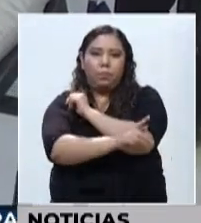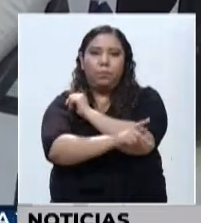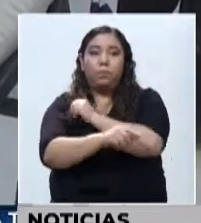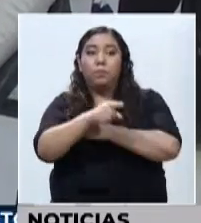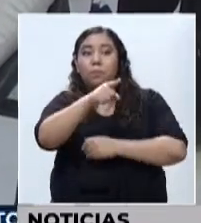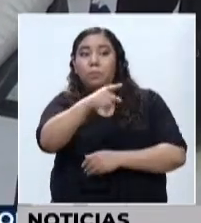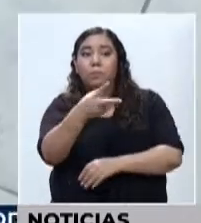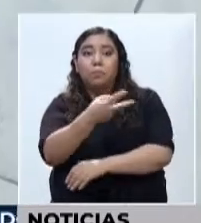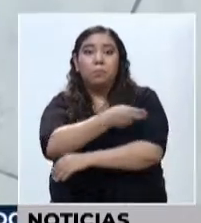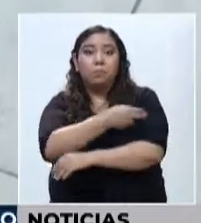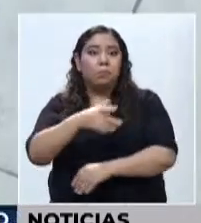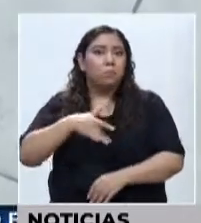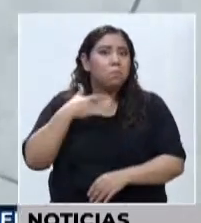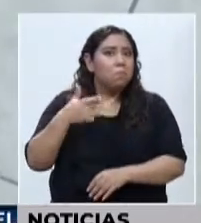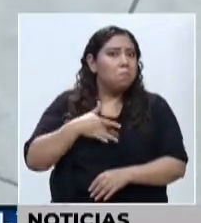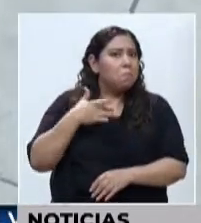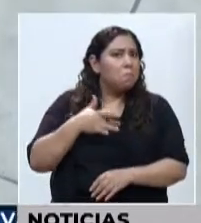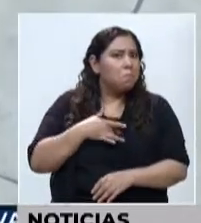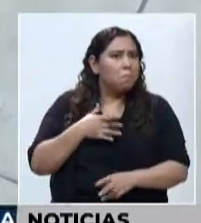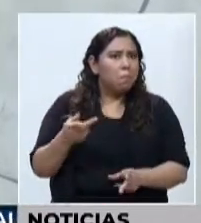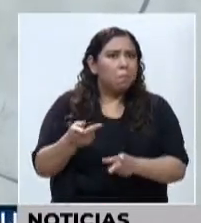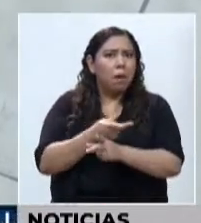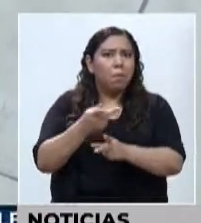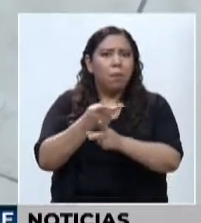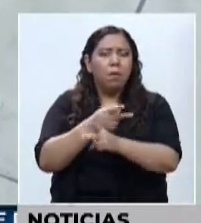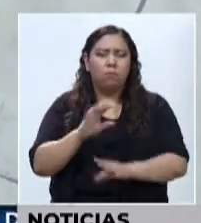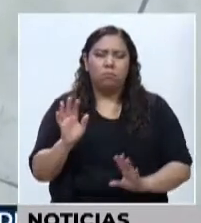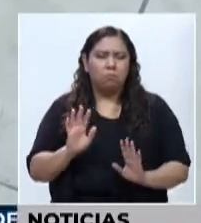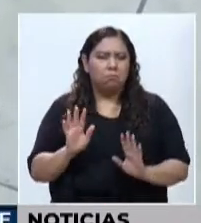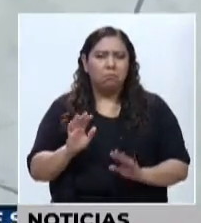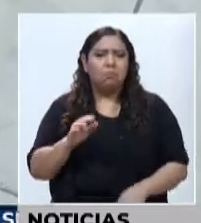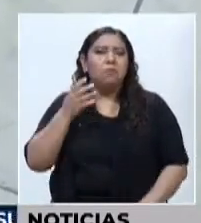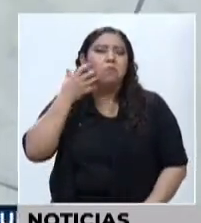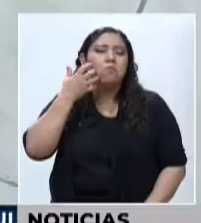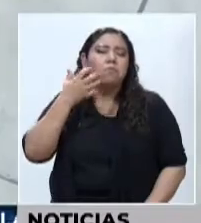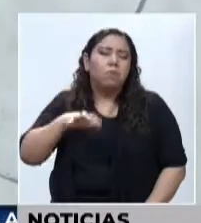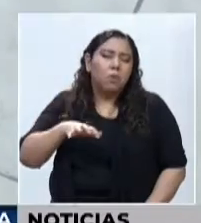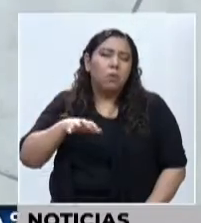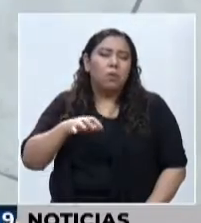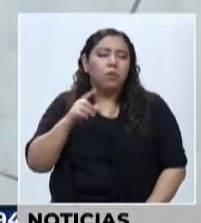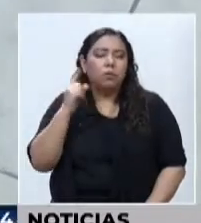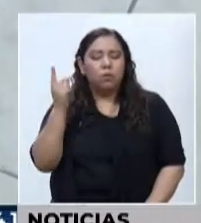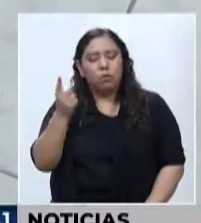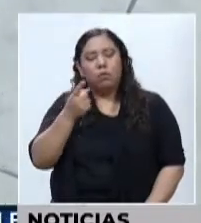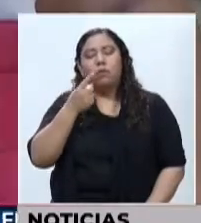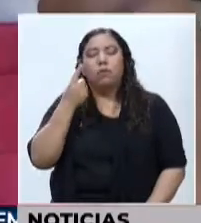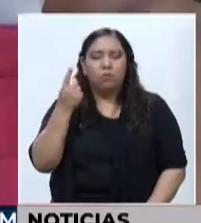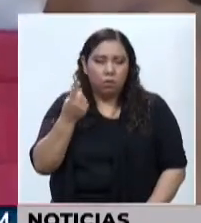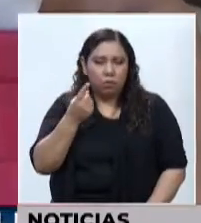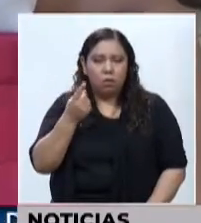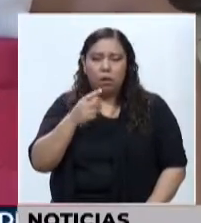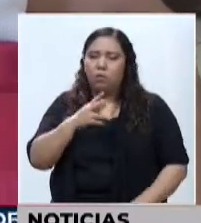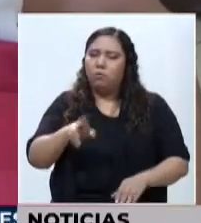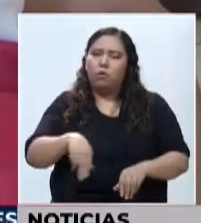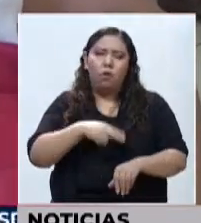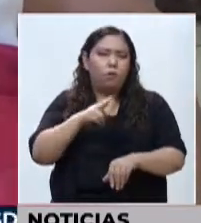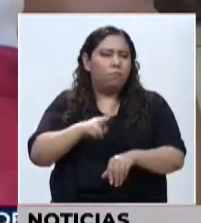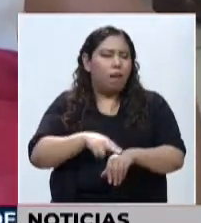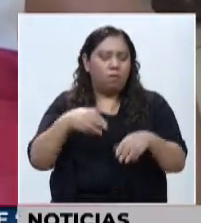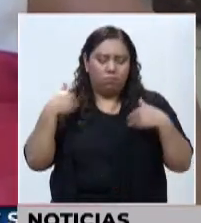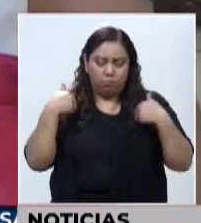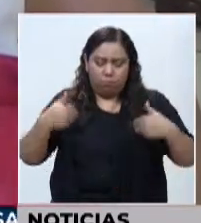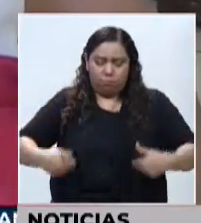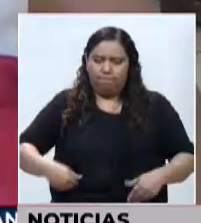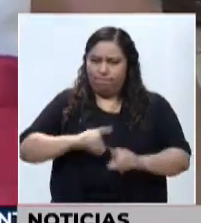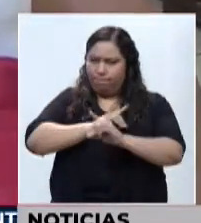presentado mayores síntomas. No ha pasado de una pequeña calentura, leves mareos. Es parte del proceso de crear anticuerpos que